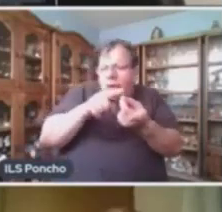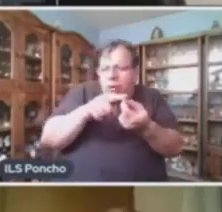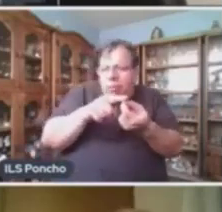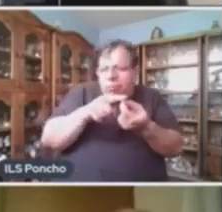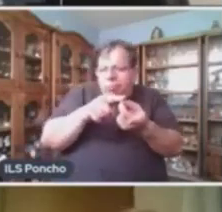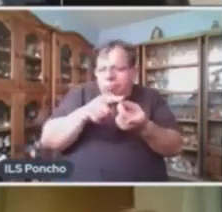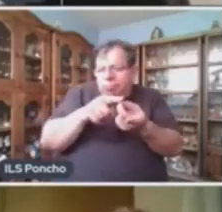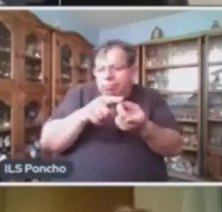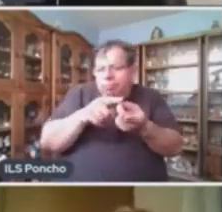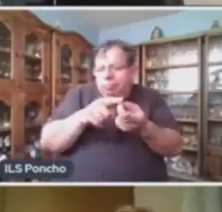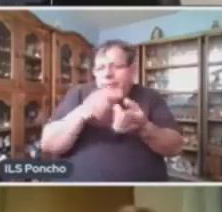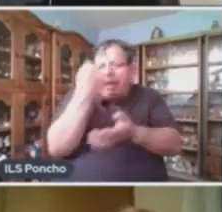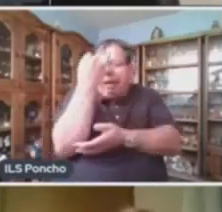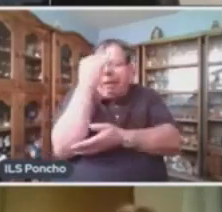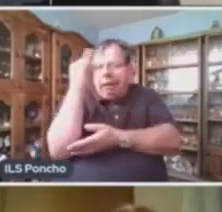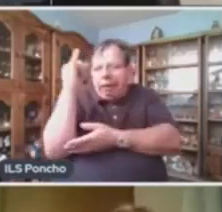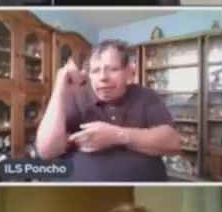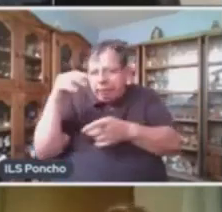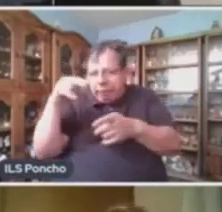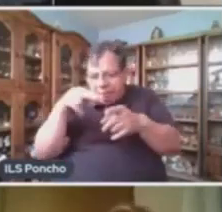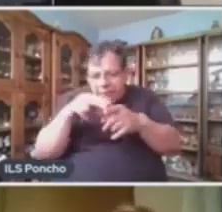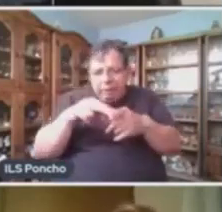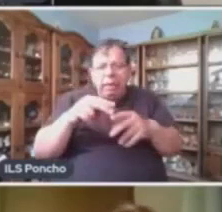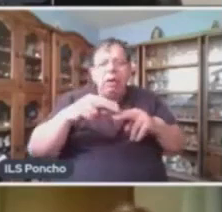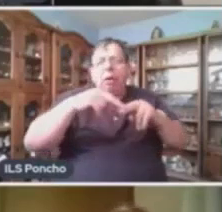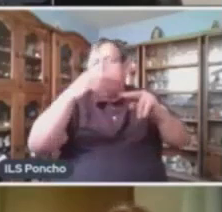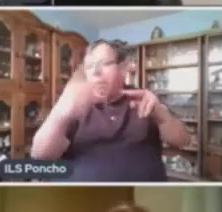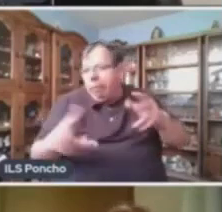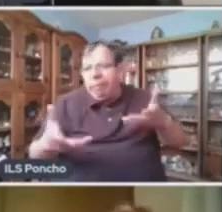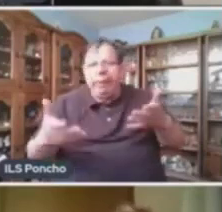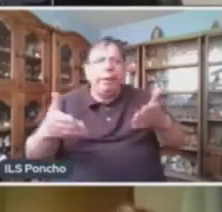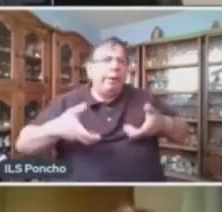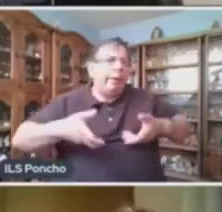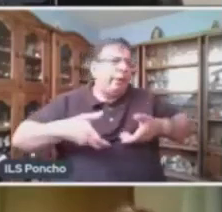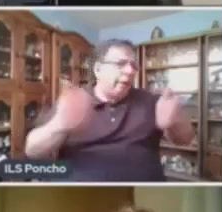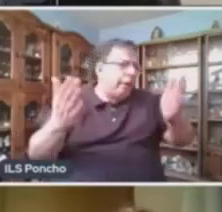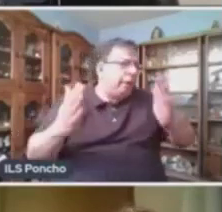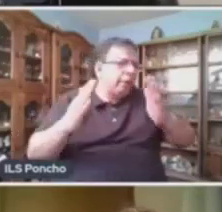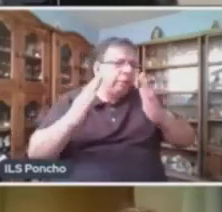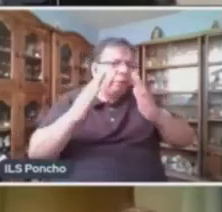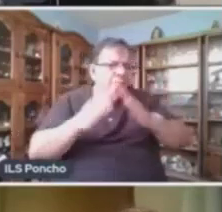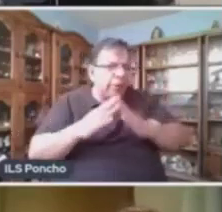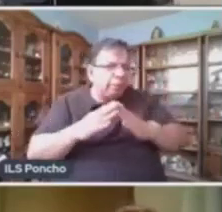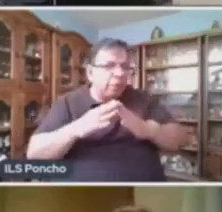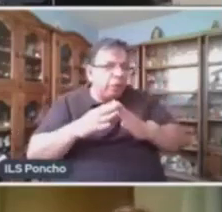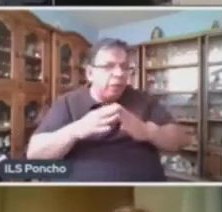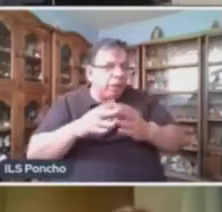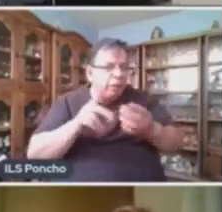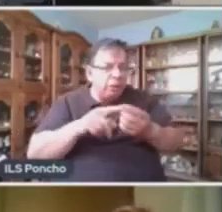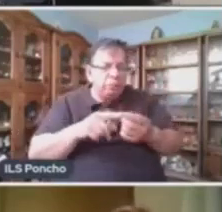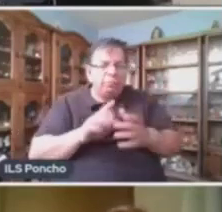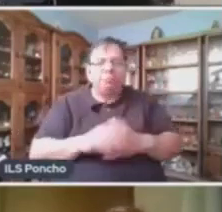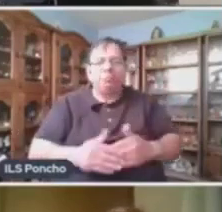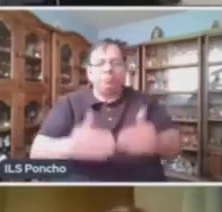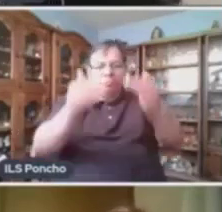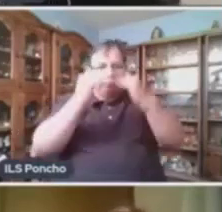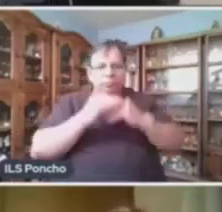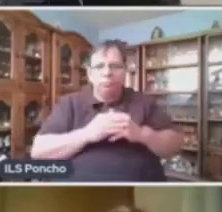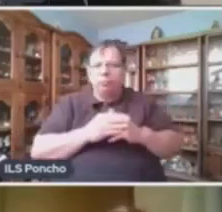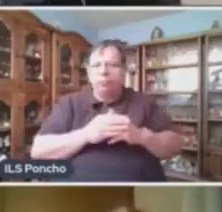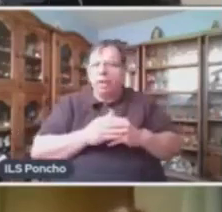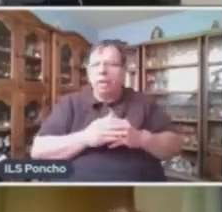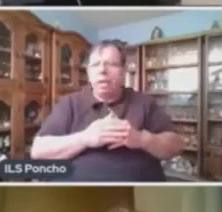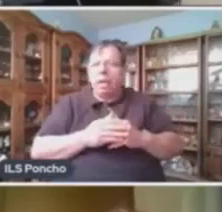jardín En la alberca En la calle En su casa En su cuarto Vino ayer Su primo Iván